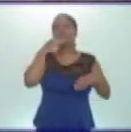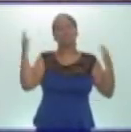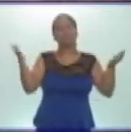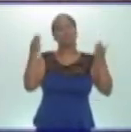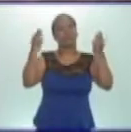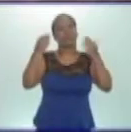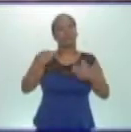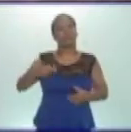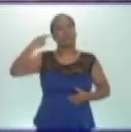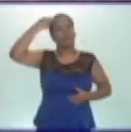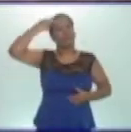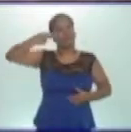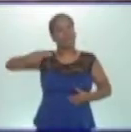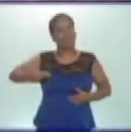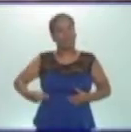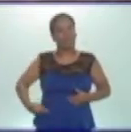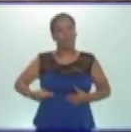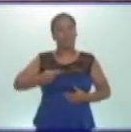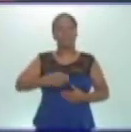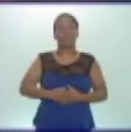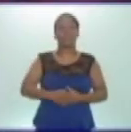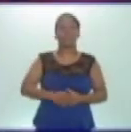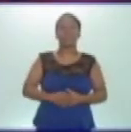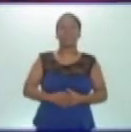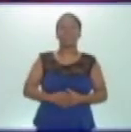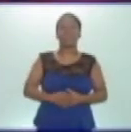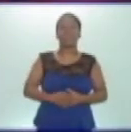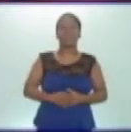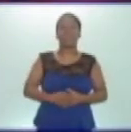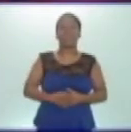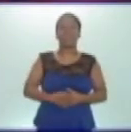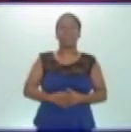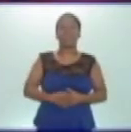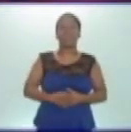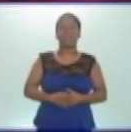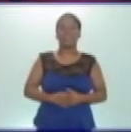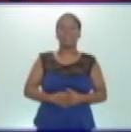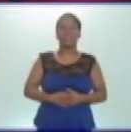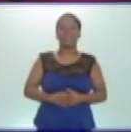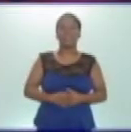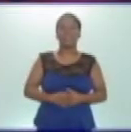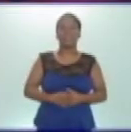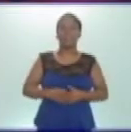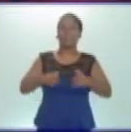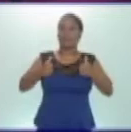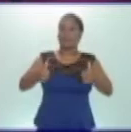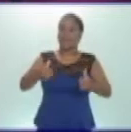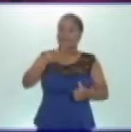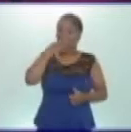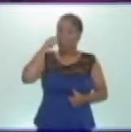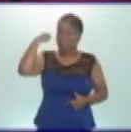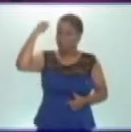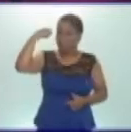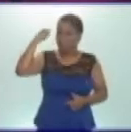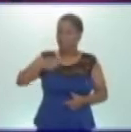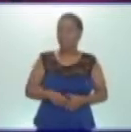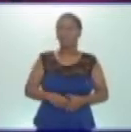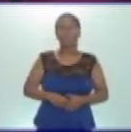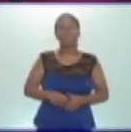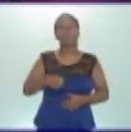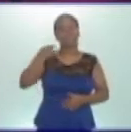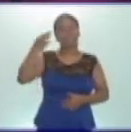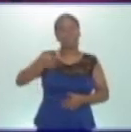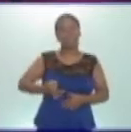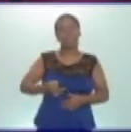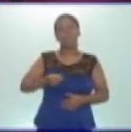sanamente. ¡Sí! Muy bien, ¿les gustó el material? Estoy seguro que pudieron